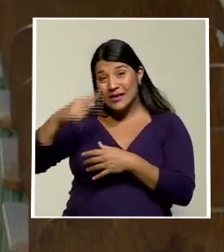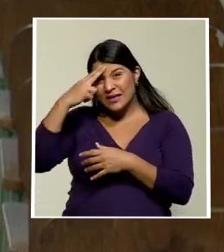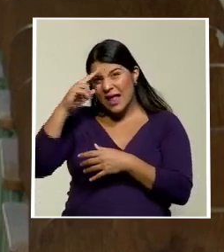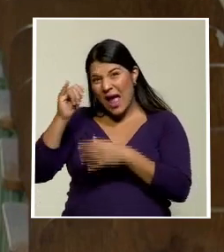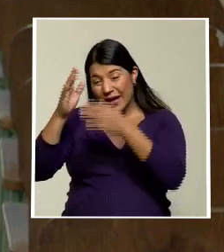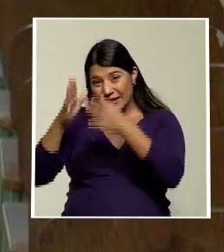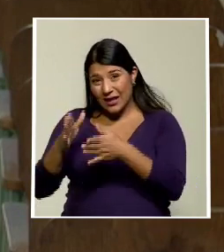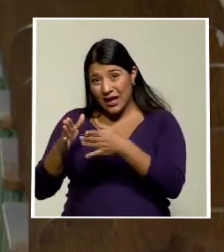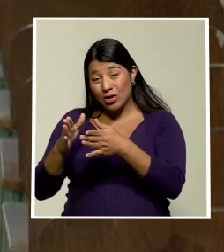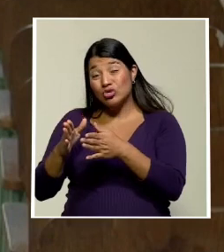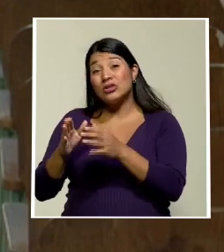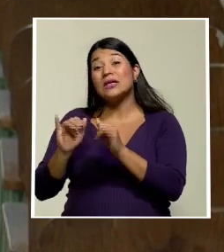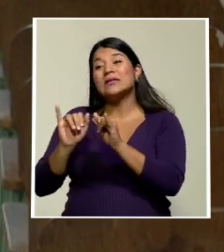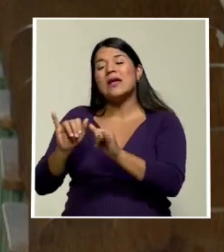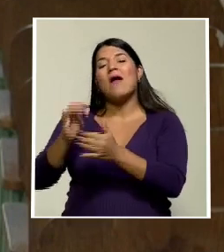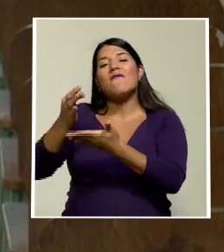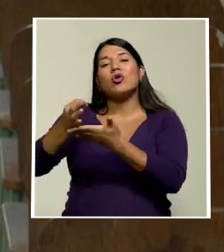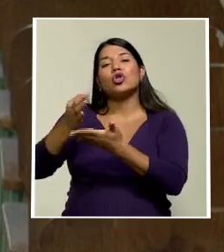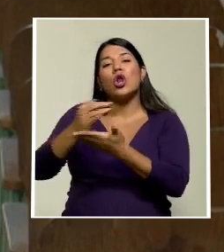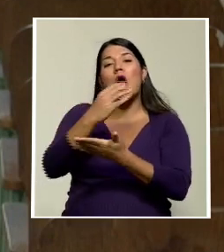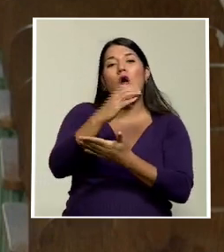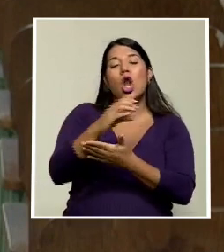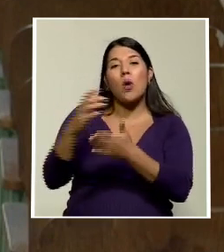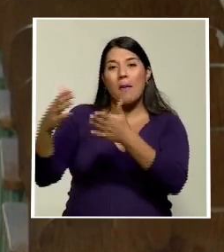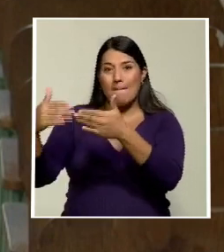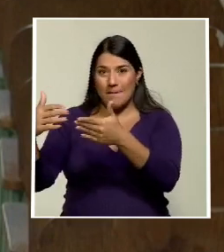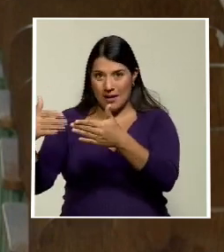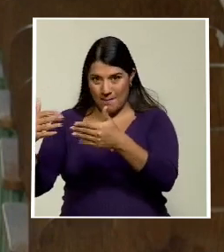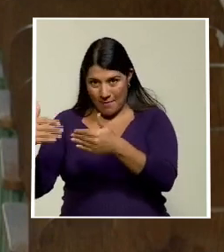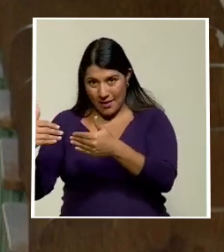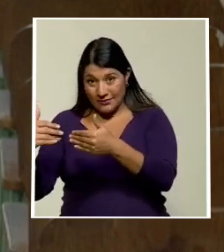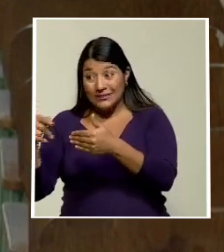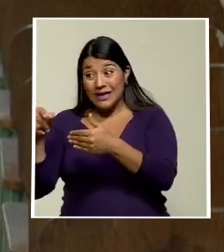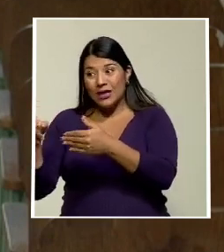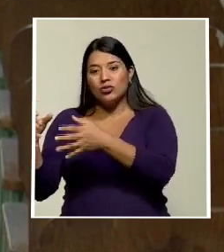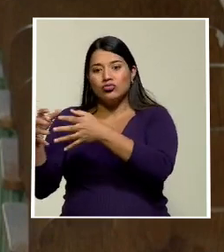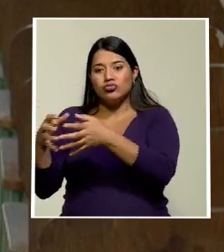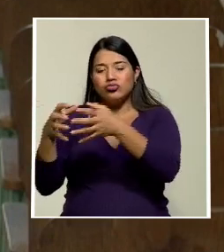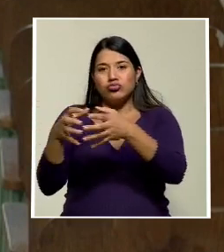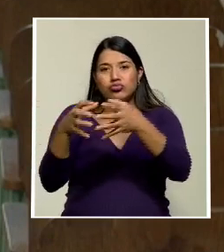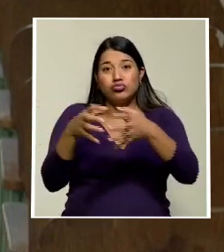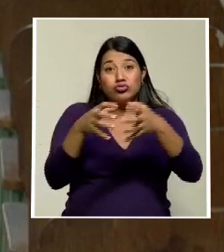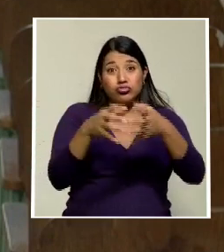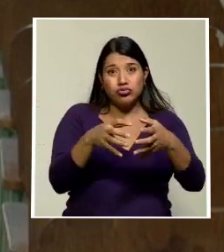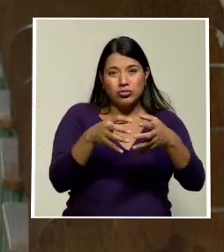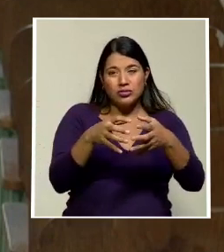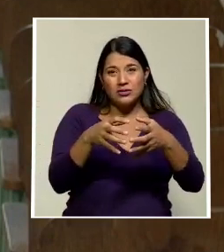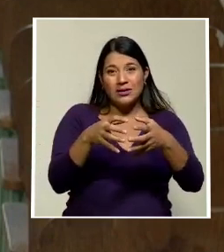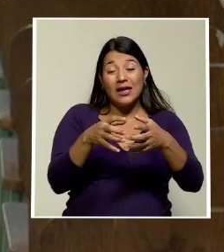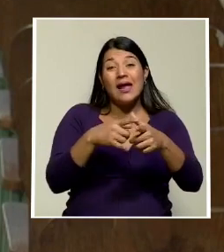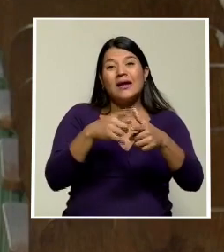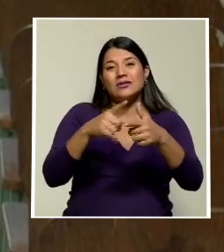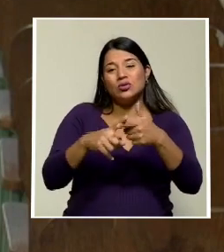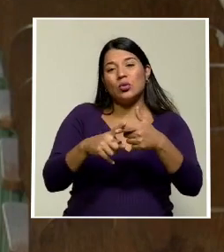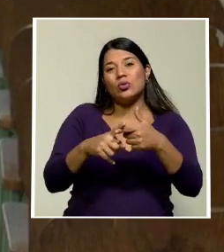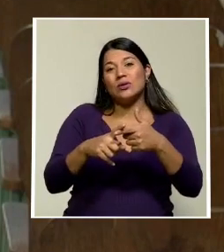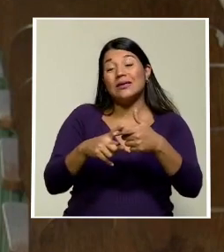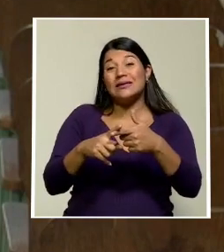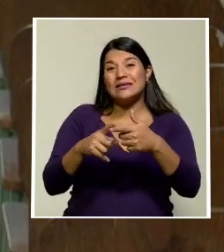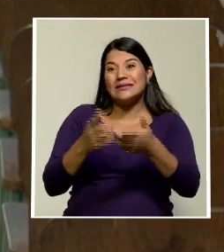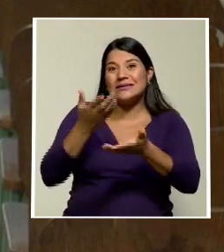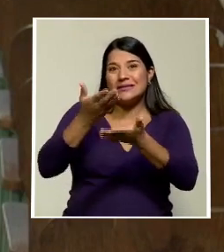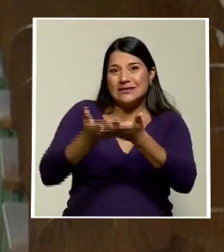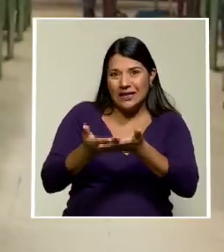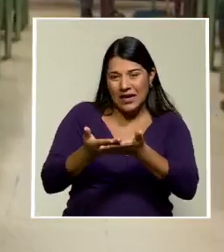estaba entre Panamá y Costa Rica, es mucho más grande, mayor de unas 10.000 personas que están fluyendo